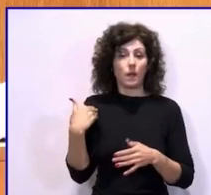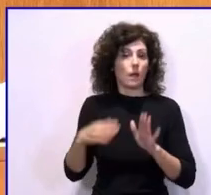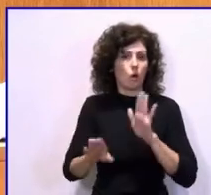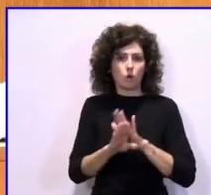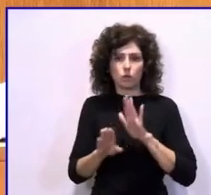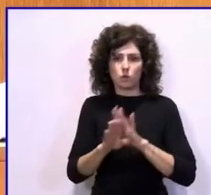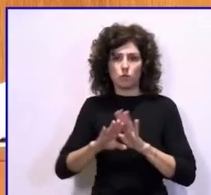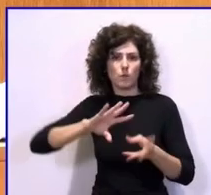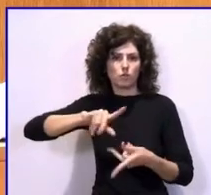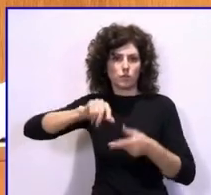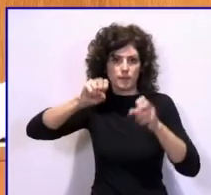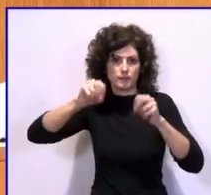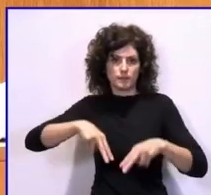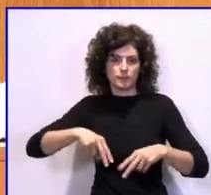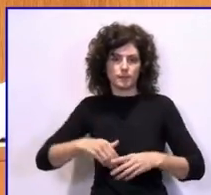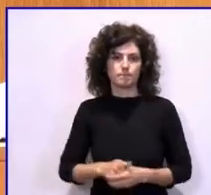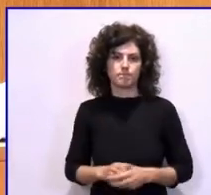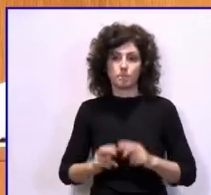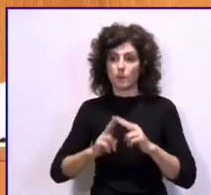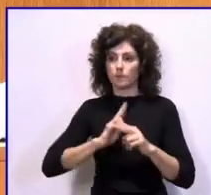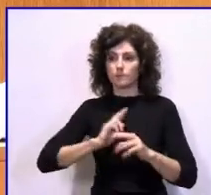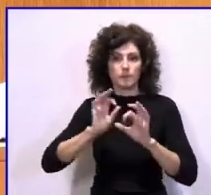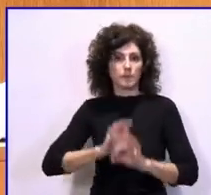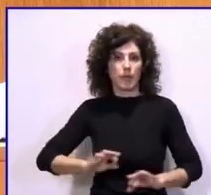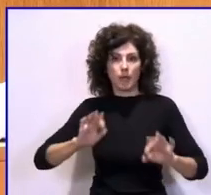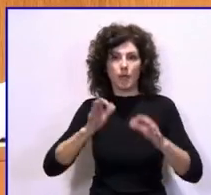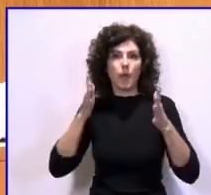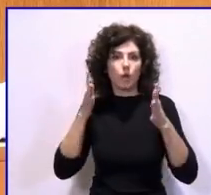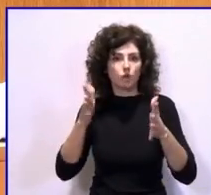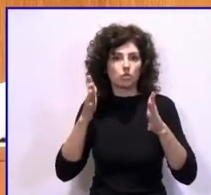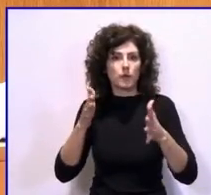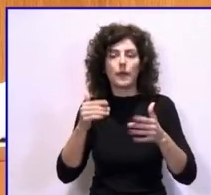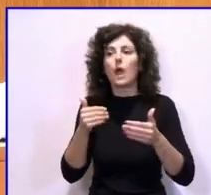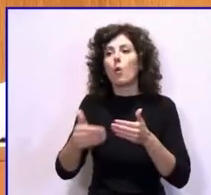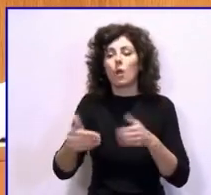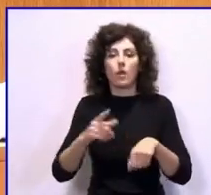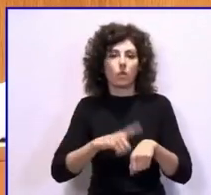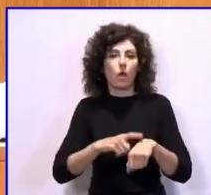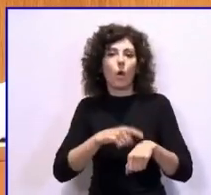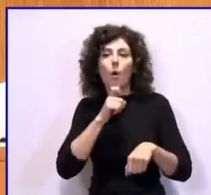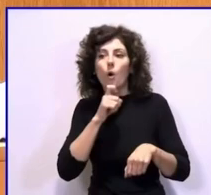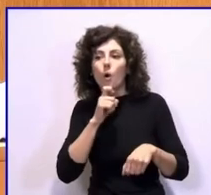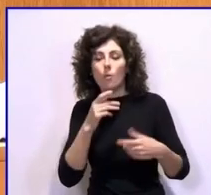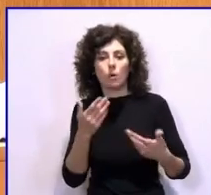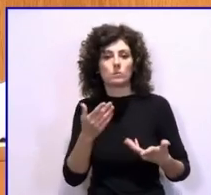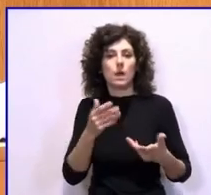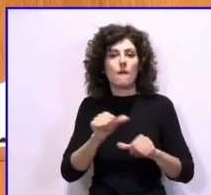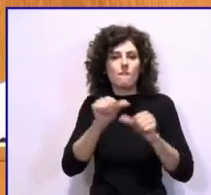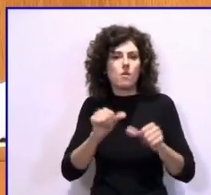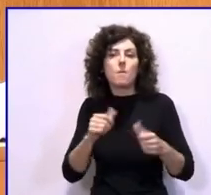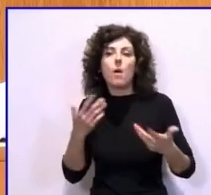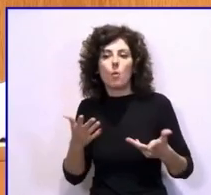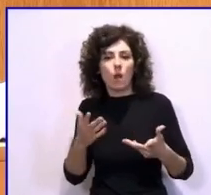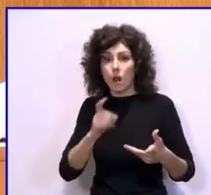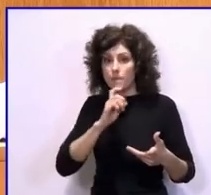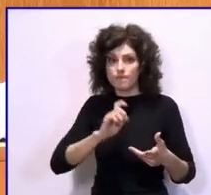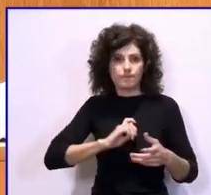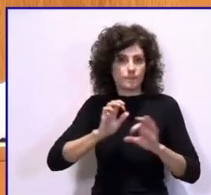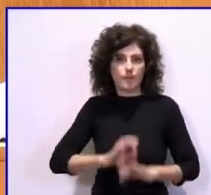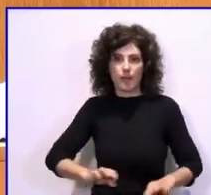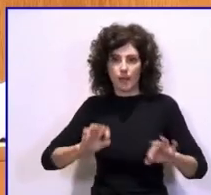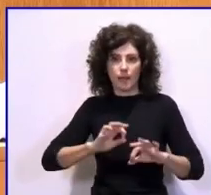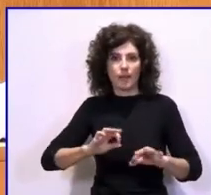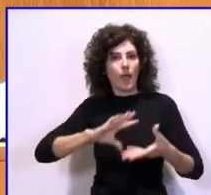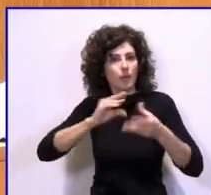noticias desde la consejería sobre cómo, cuándo y de qué manera se va a llevar a cabo la adaptación de la nueva normativa